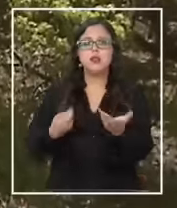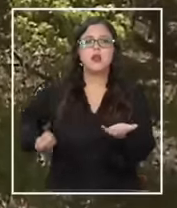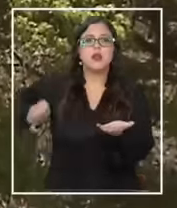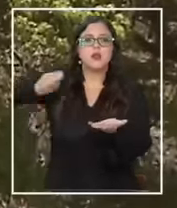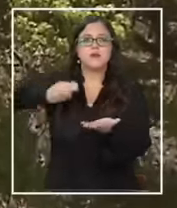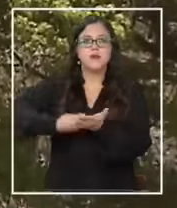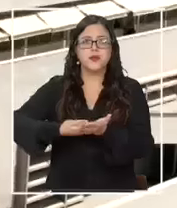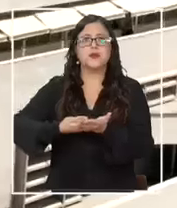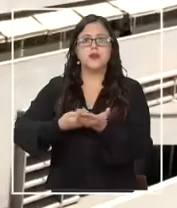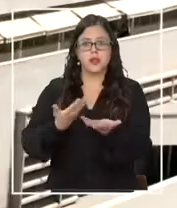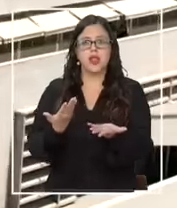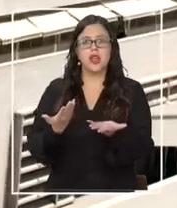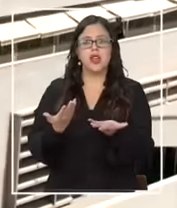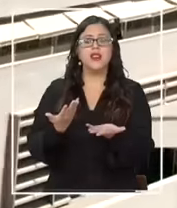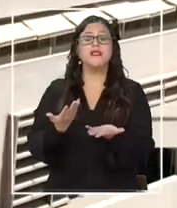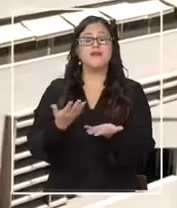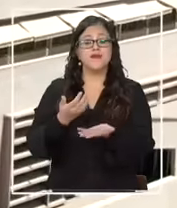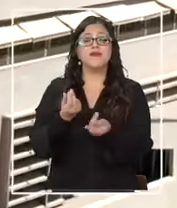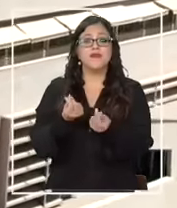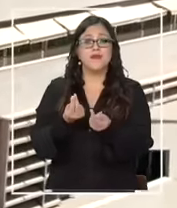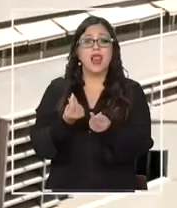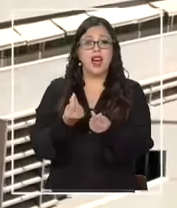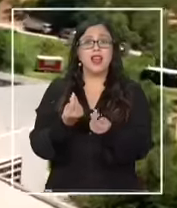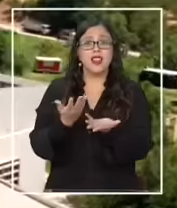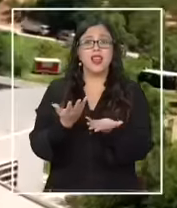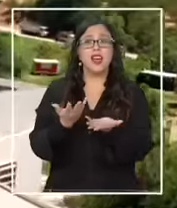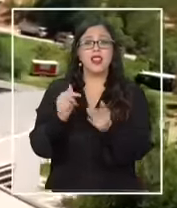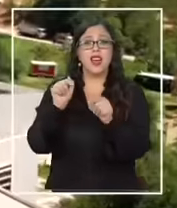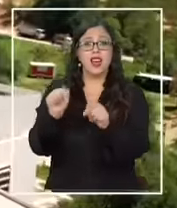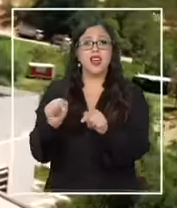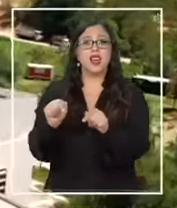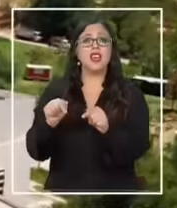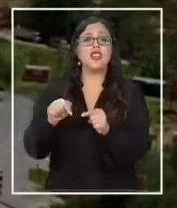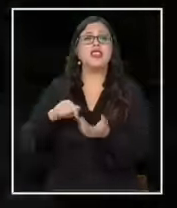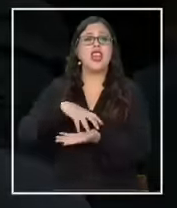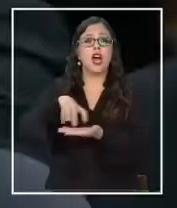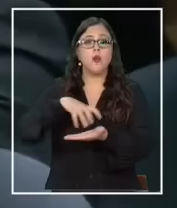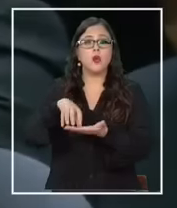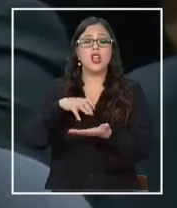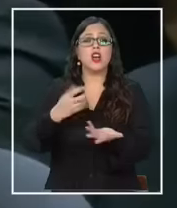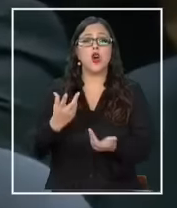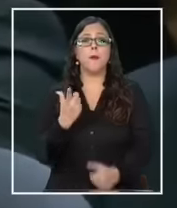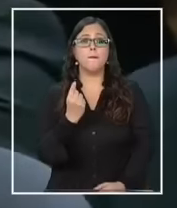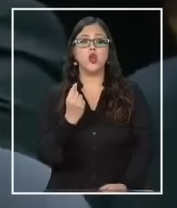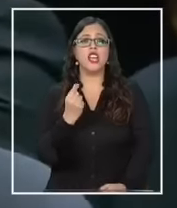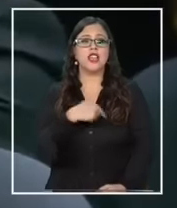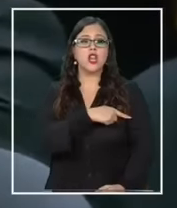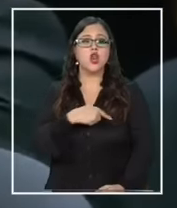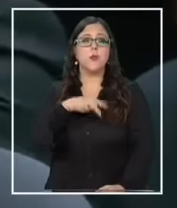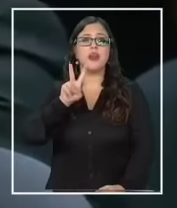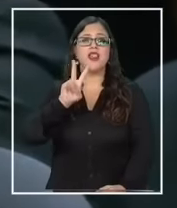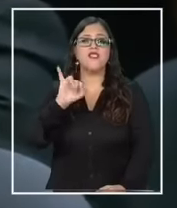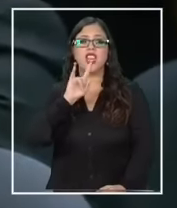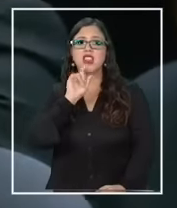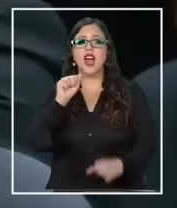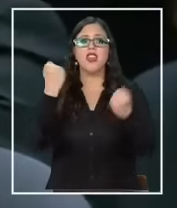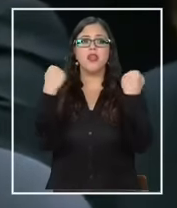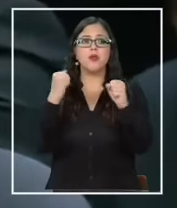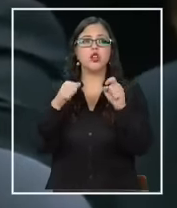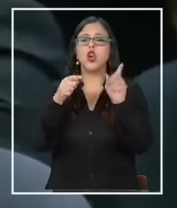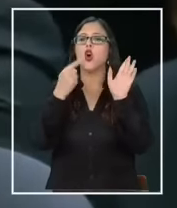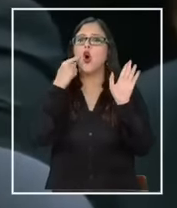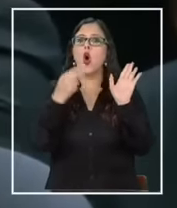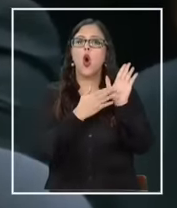pagados con dineros de la comuna, bajo una boleta de honorario a nombre de Vita Deportes. Y esto demuestra, su señoría, el